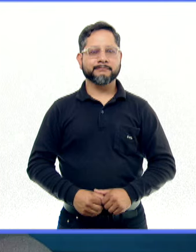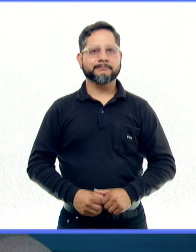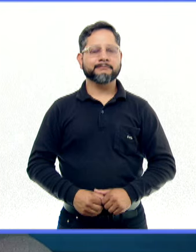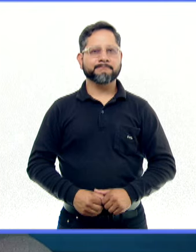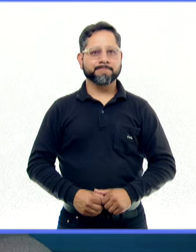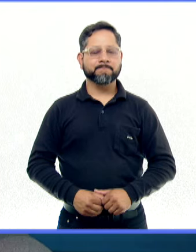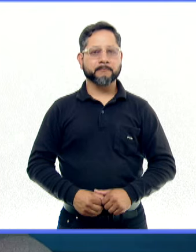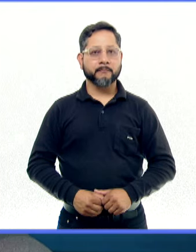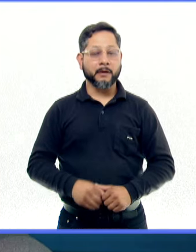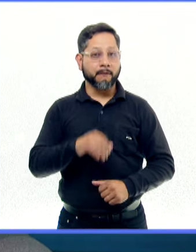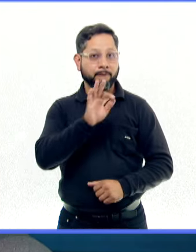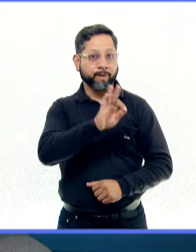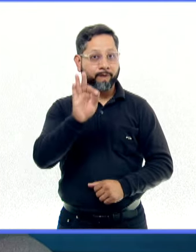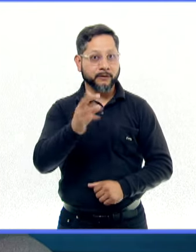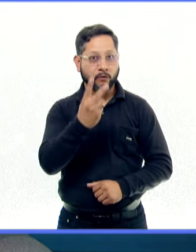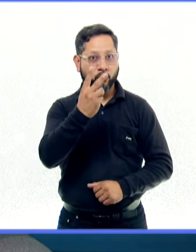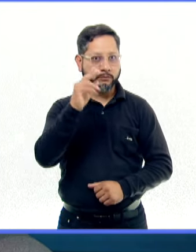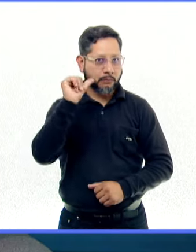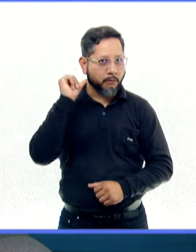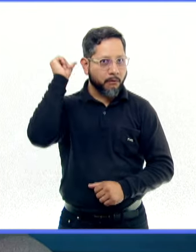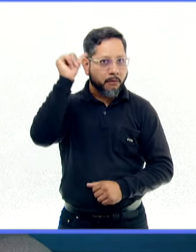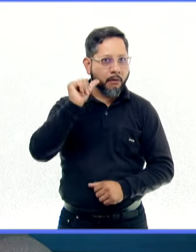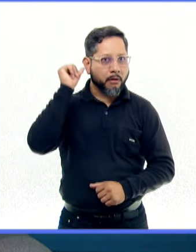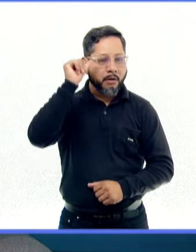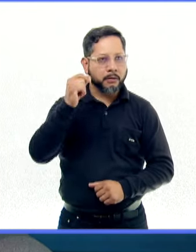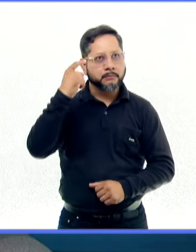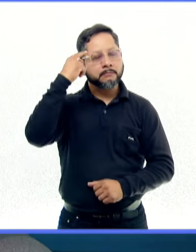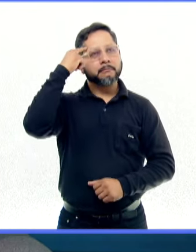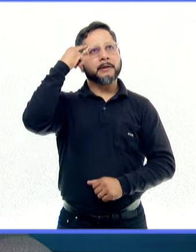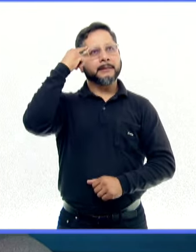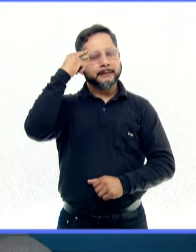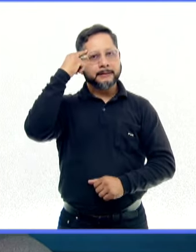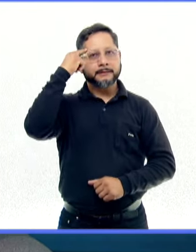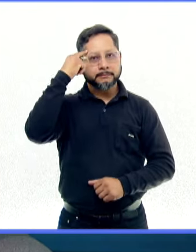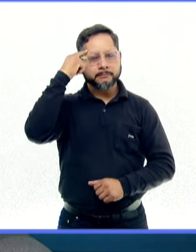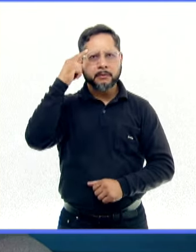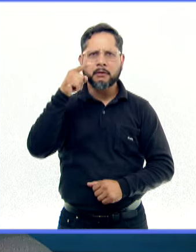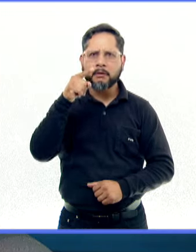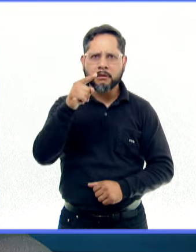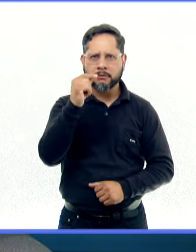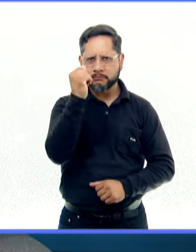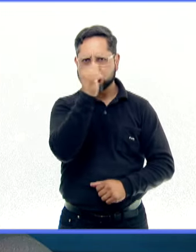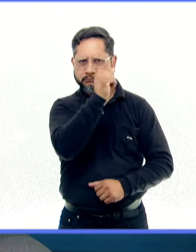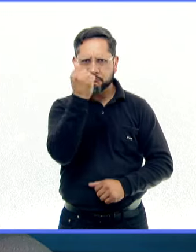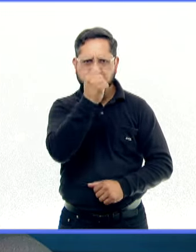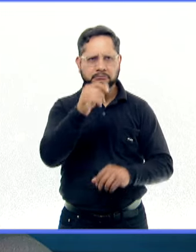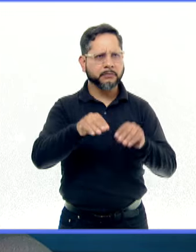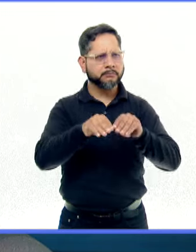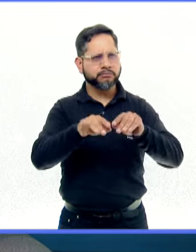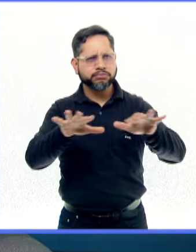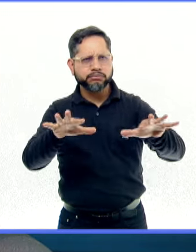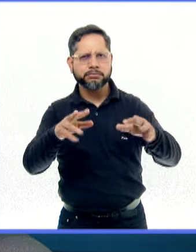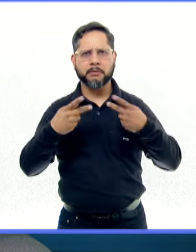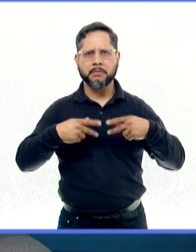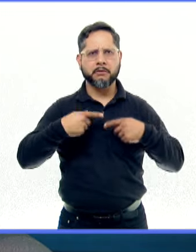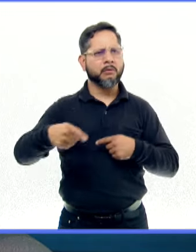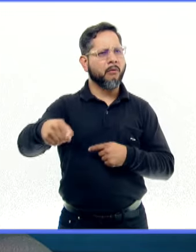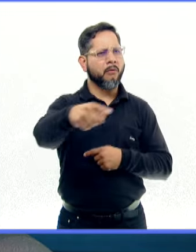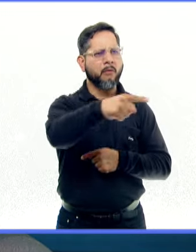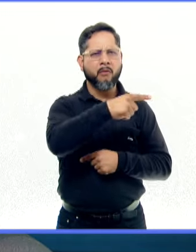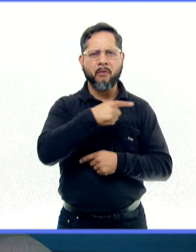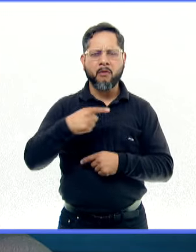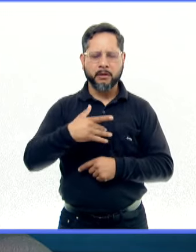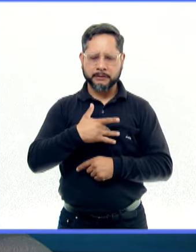Cada 2 de abril se conmemora el Día Mundial de Concienciación sobre el Autismo para reconocer, difundir y sensibilizar a la población